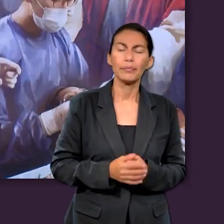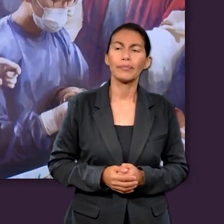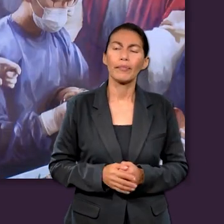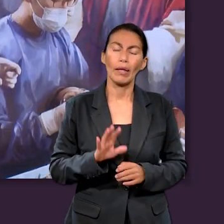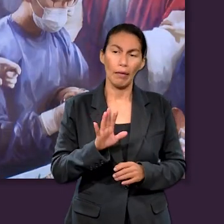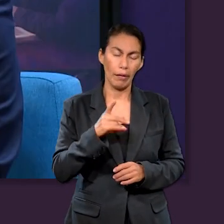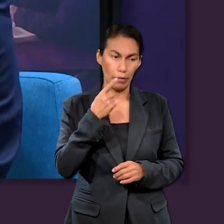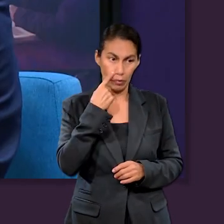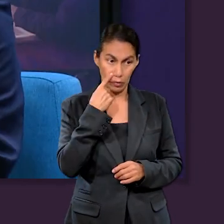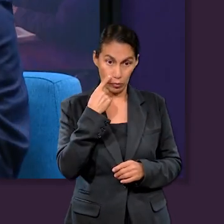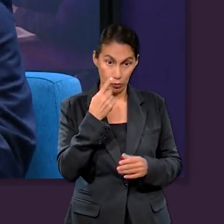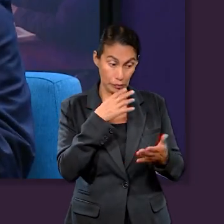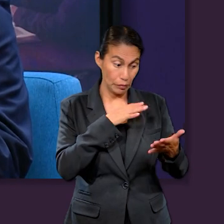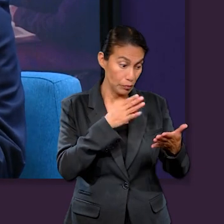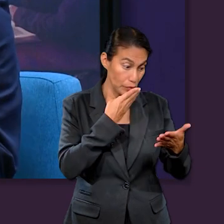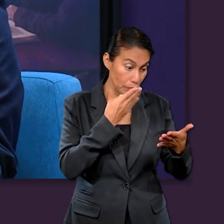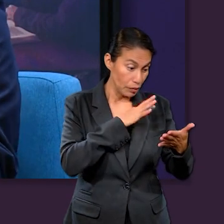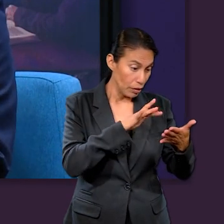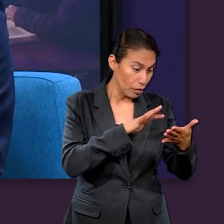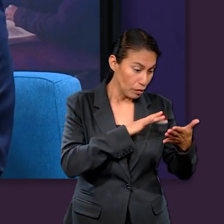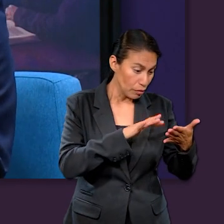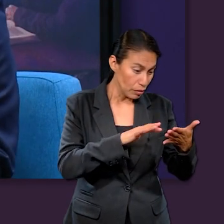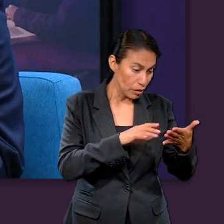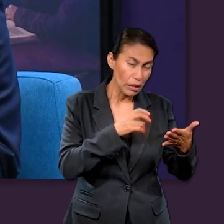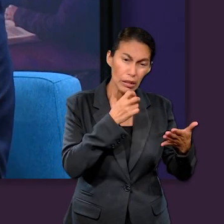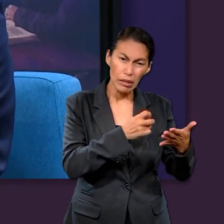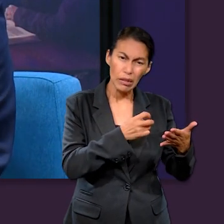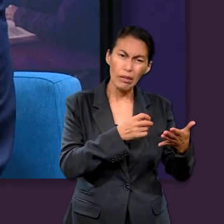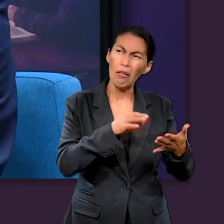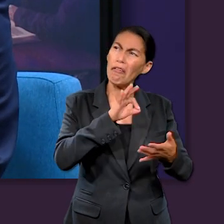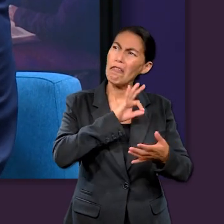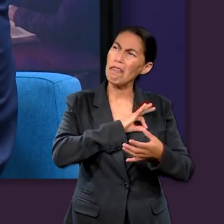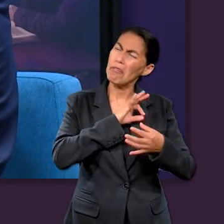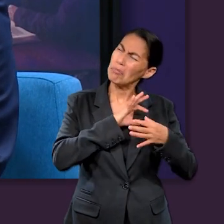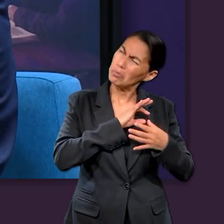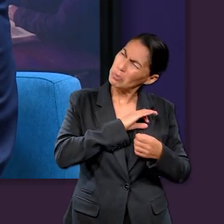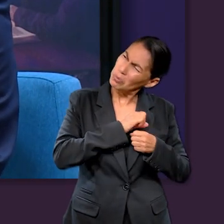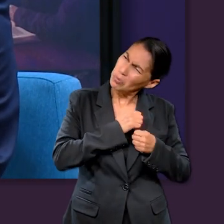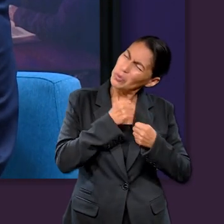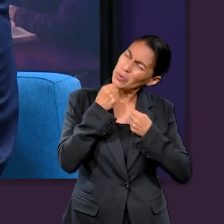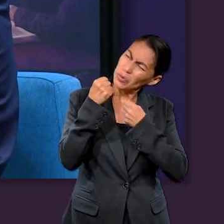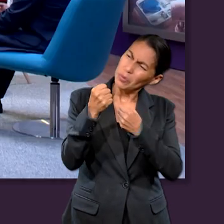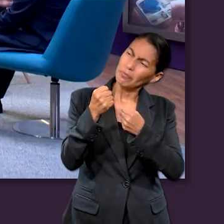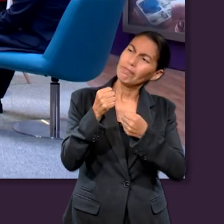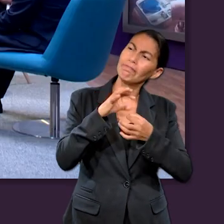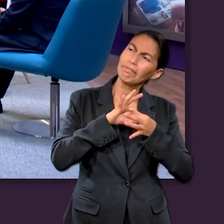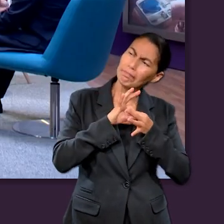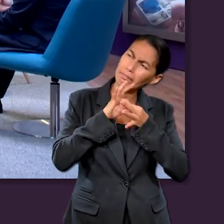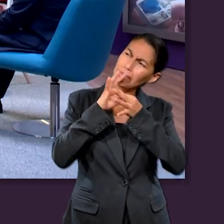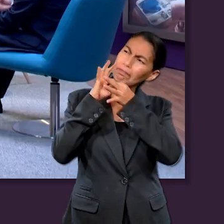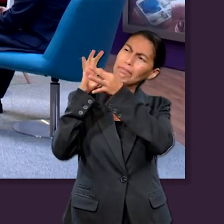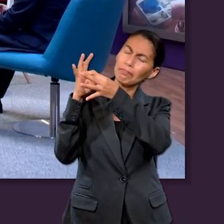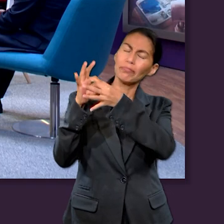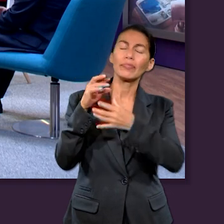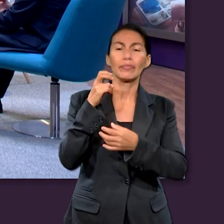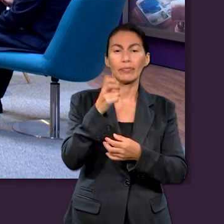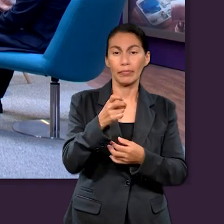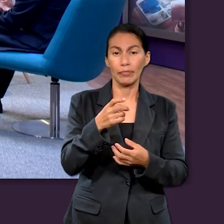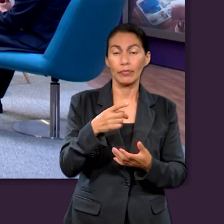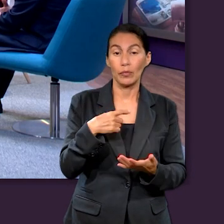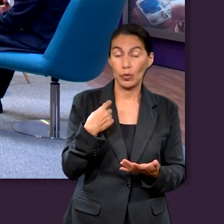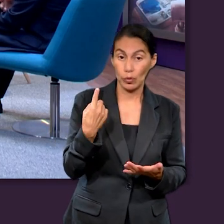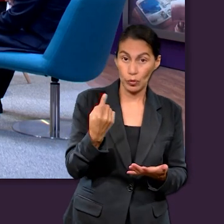miramos la Biblia y todo lo que dicen los Salmos, vamos a ver una fe profunda en Dios.